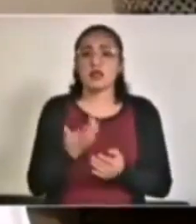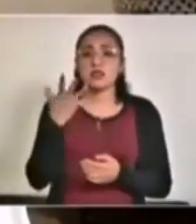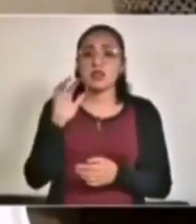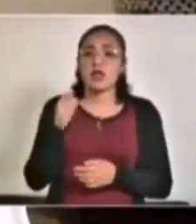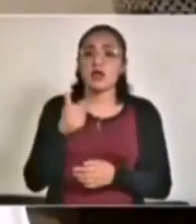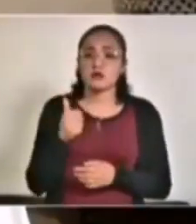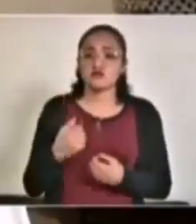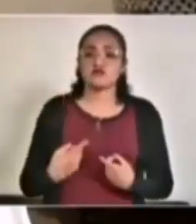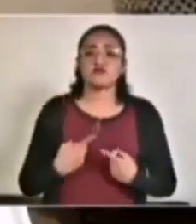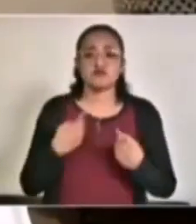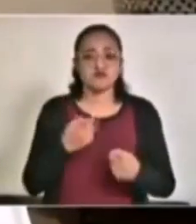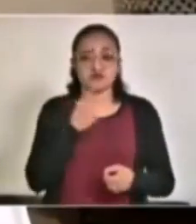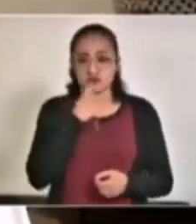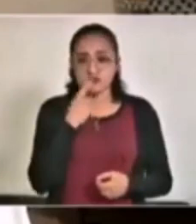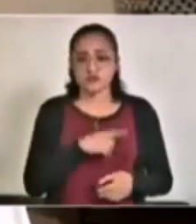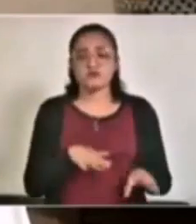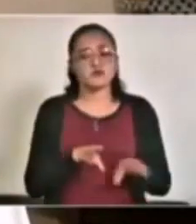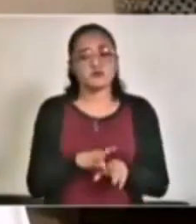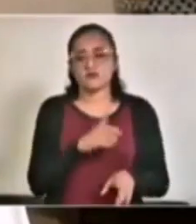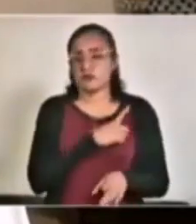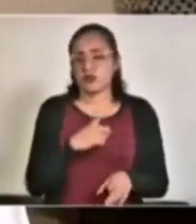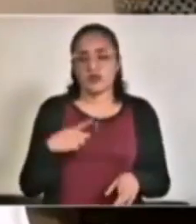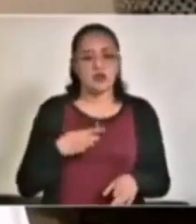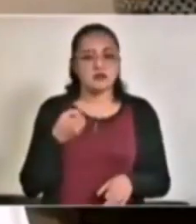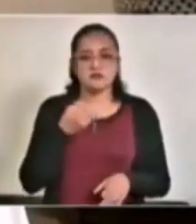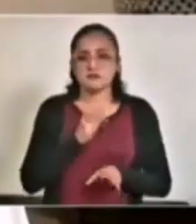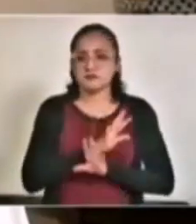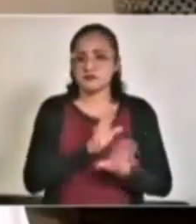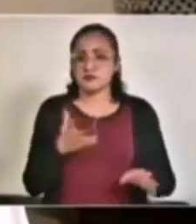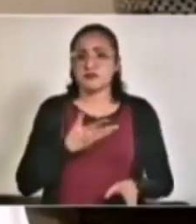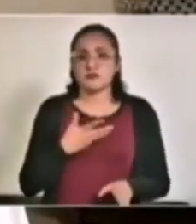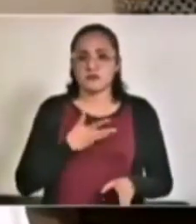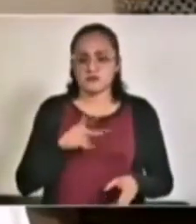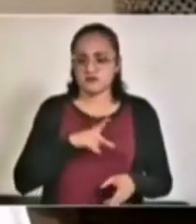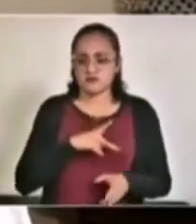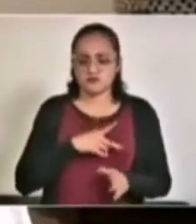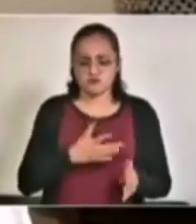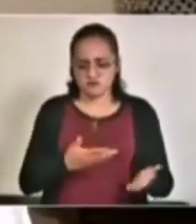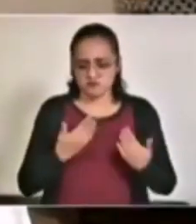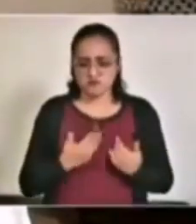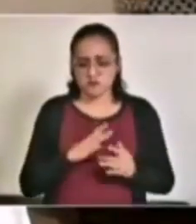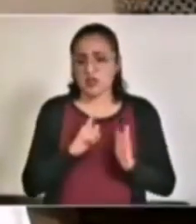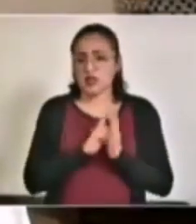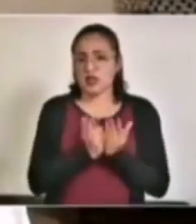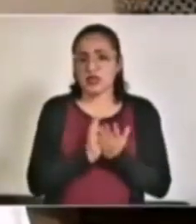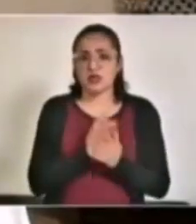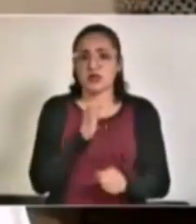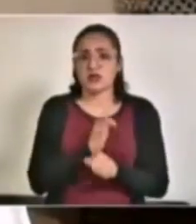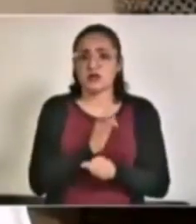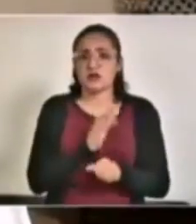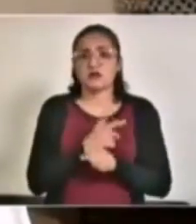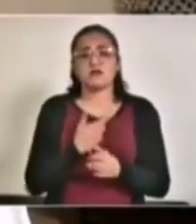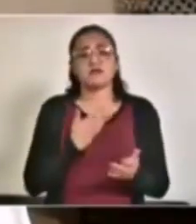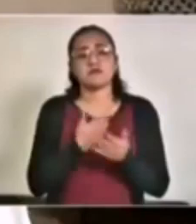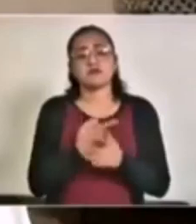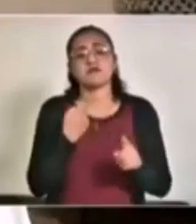de agosto, como debe de ser, ya los tenemos en nuestro poder, ya se está licitando